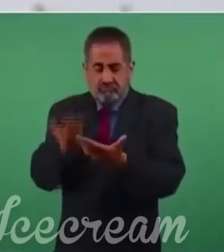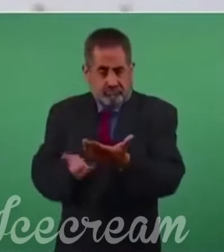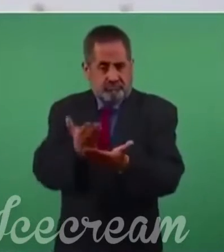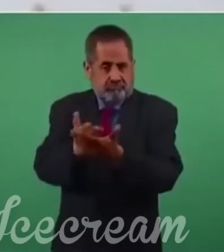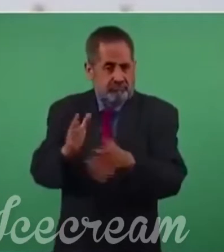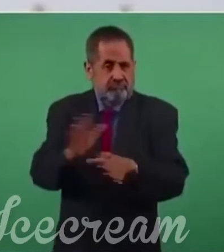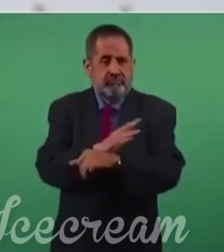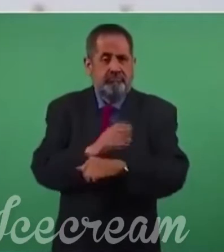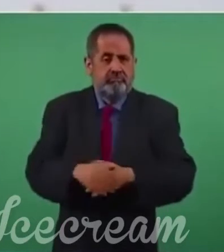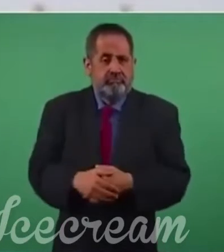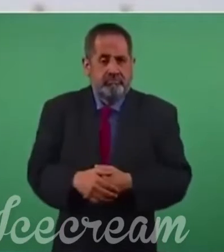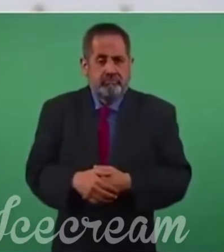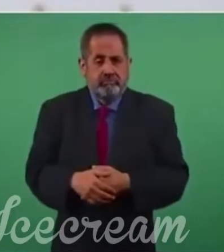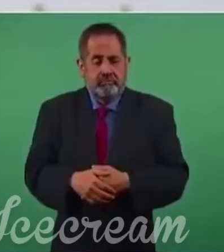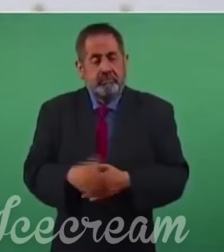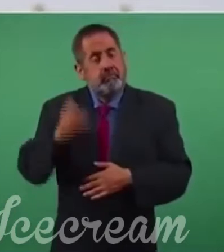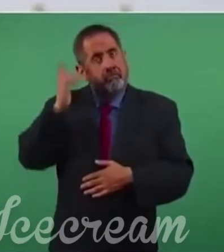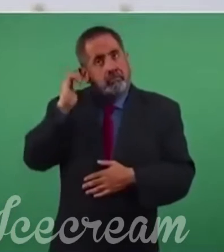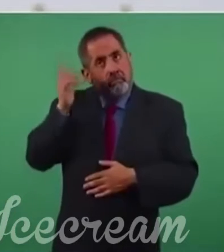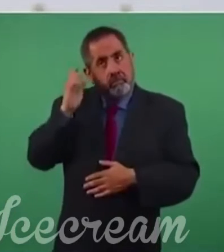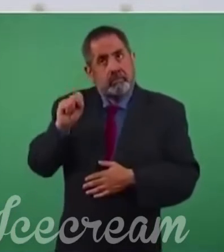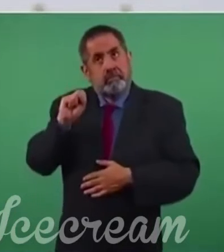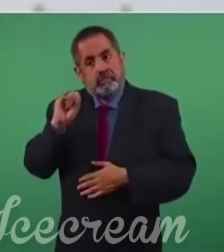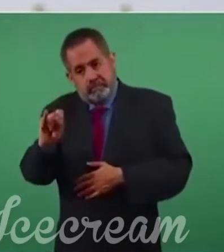que espero que sí,